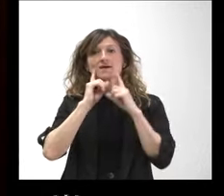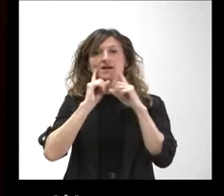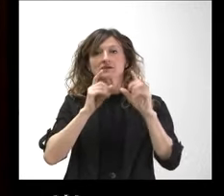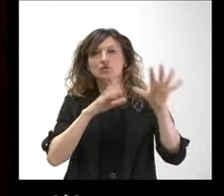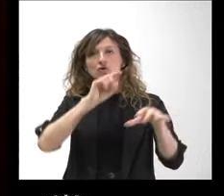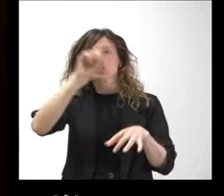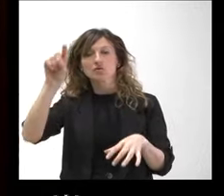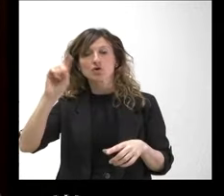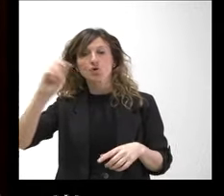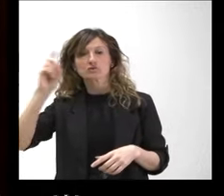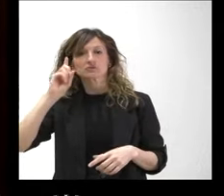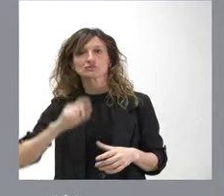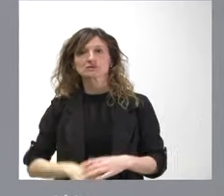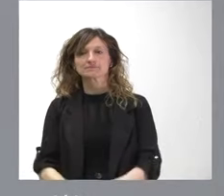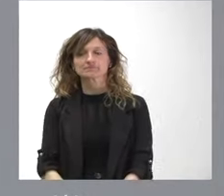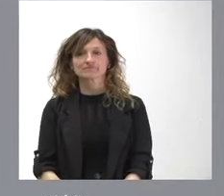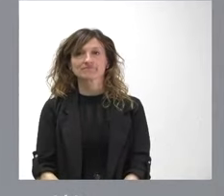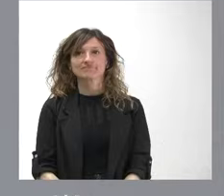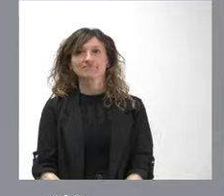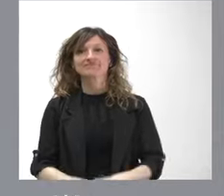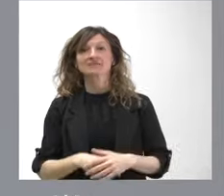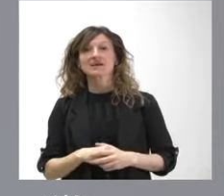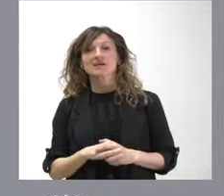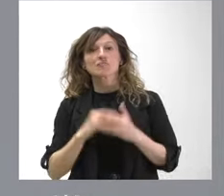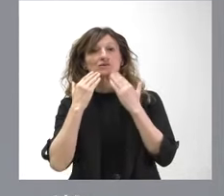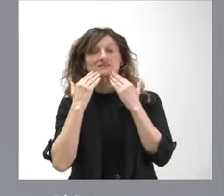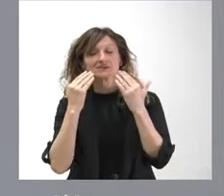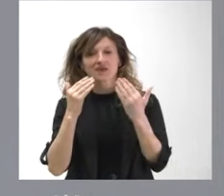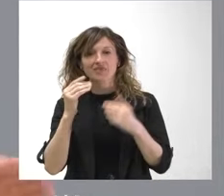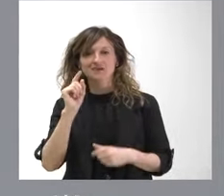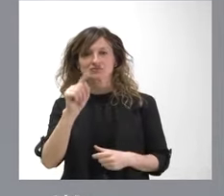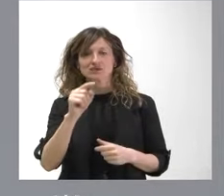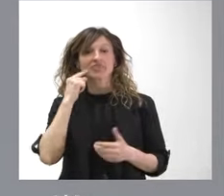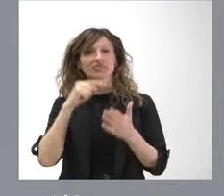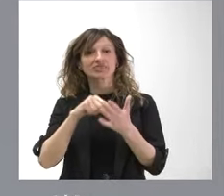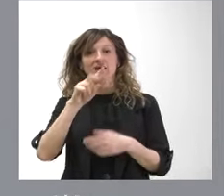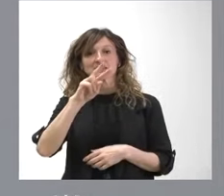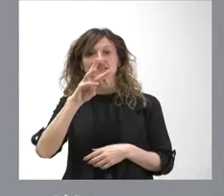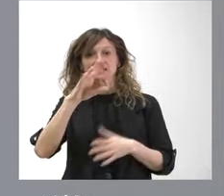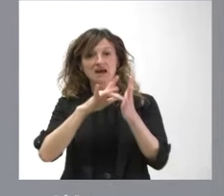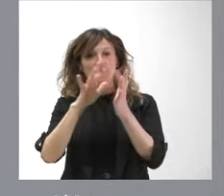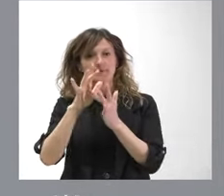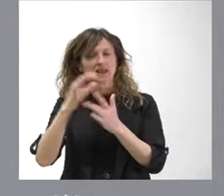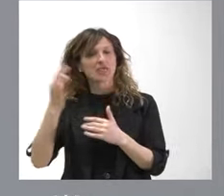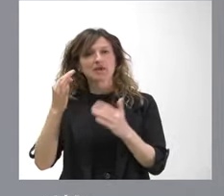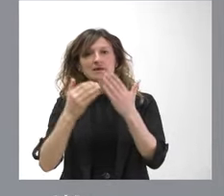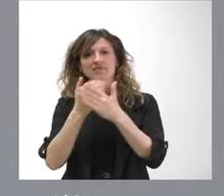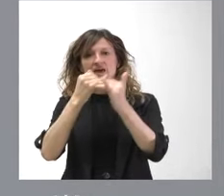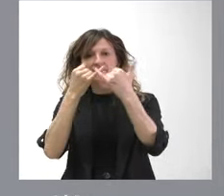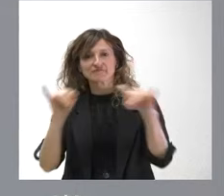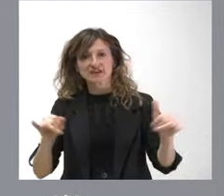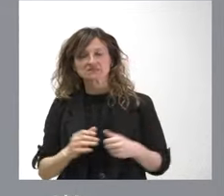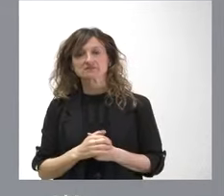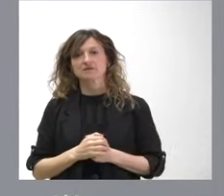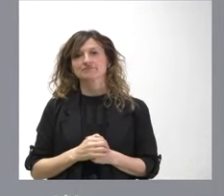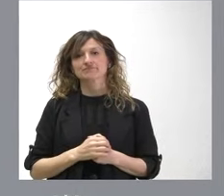algún problema gracias pues muchas gracias a usted el día 23 de abril tiene que ser un día de fiesta es